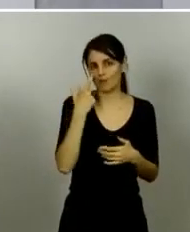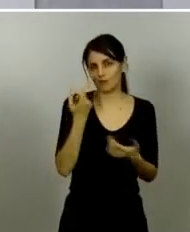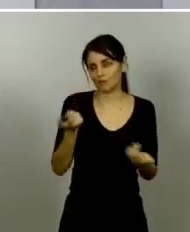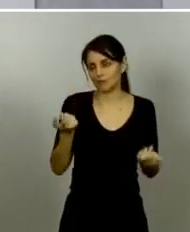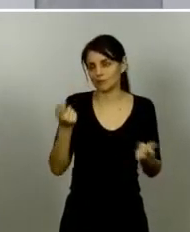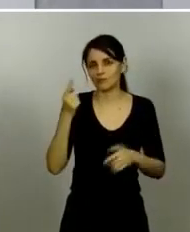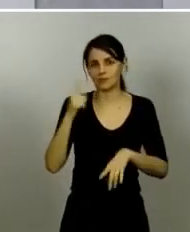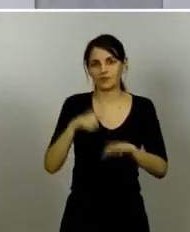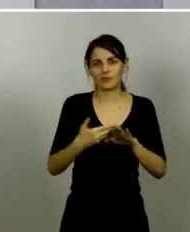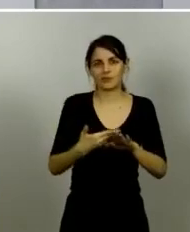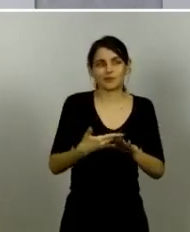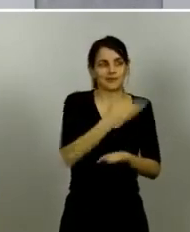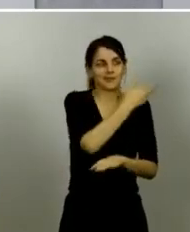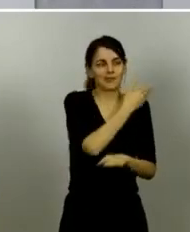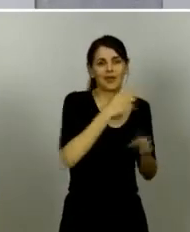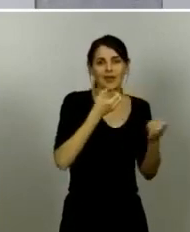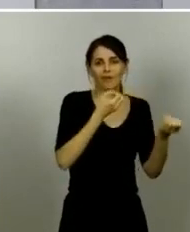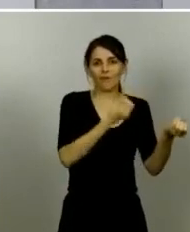verdad es que